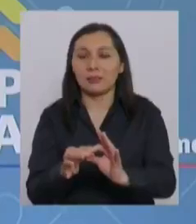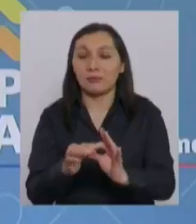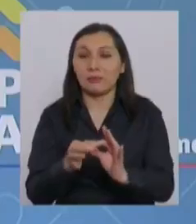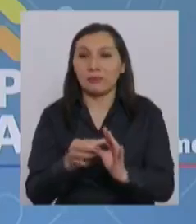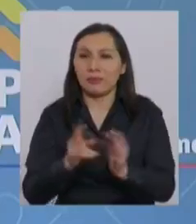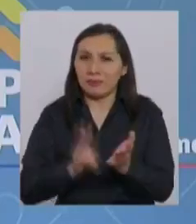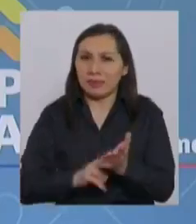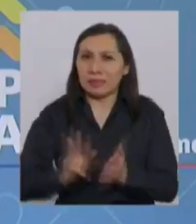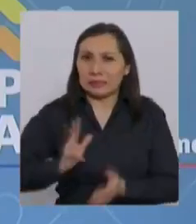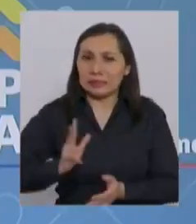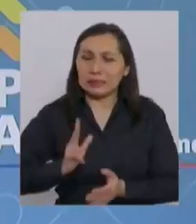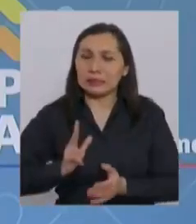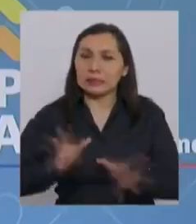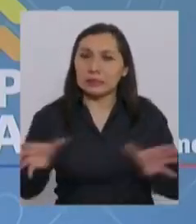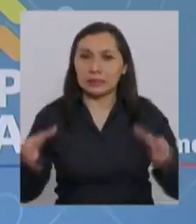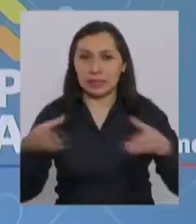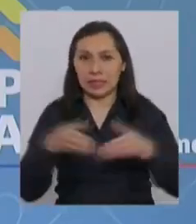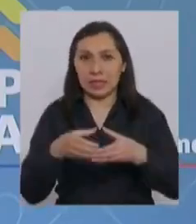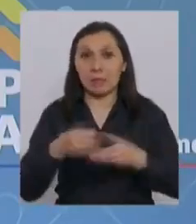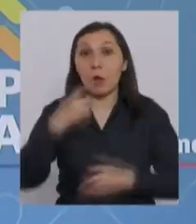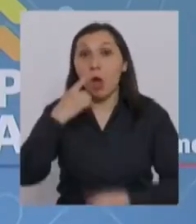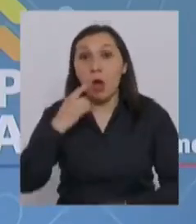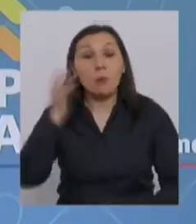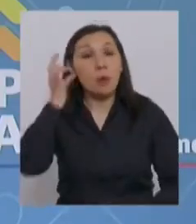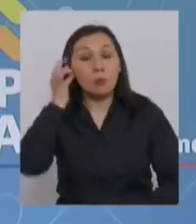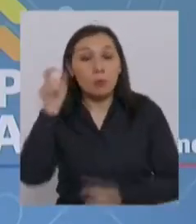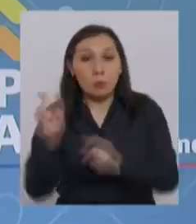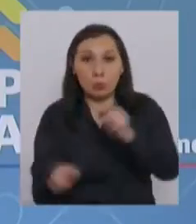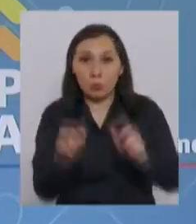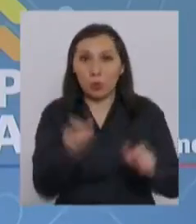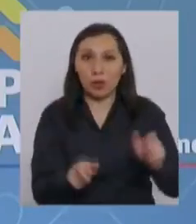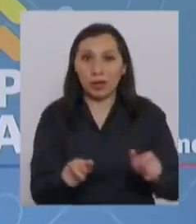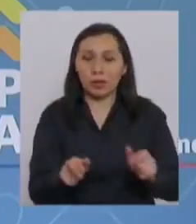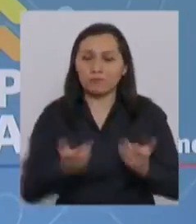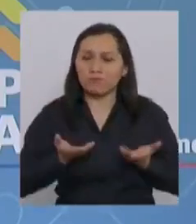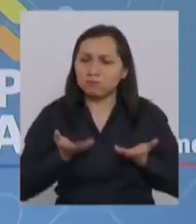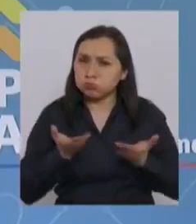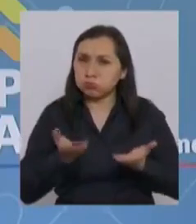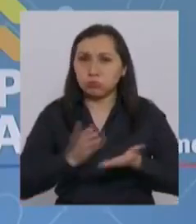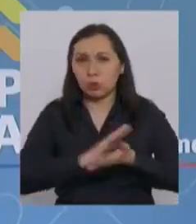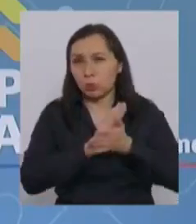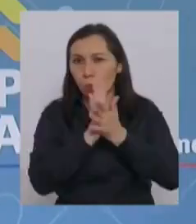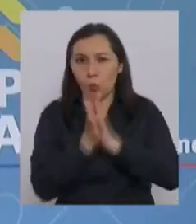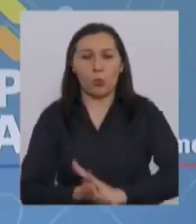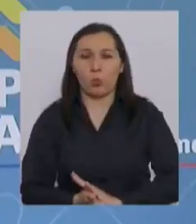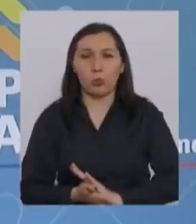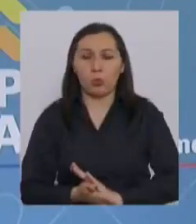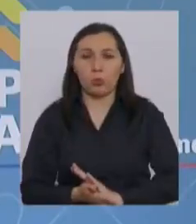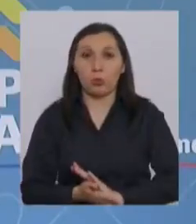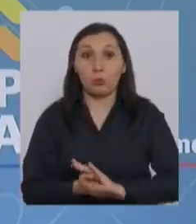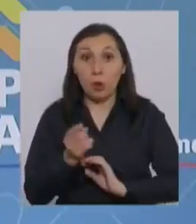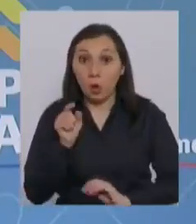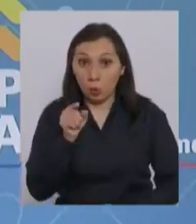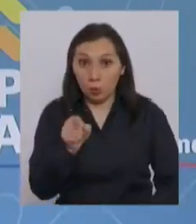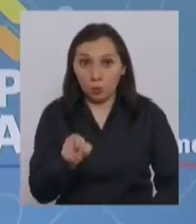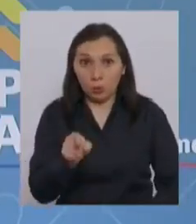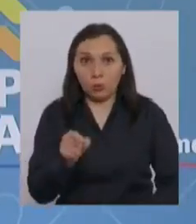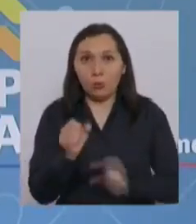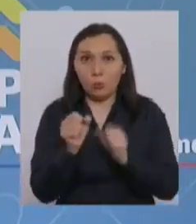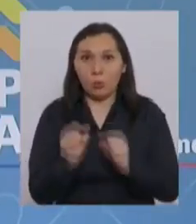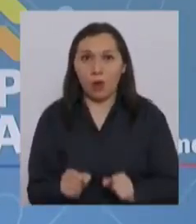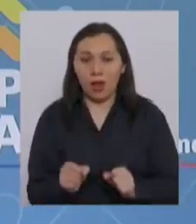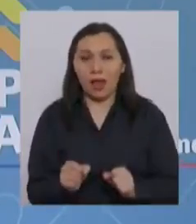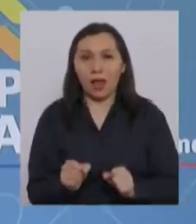Muy sinceramente a un equipo, a un equipo de hombres y mujeres que lo entregó todo porque usted pudiera